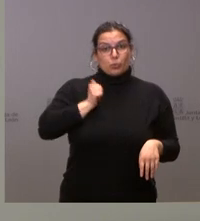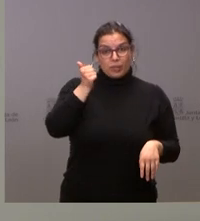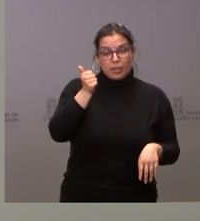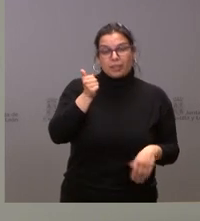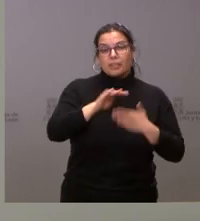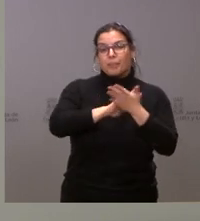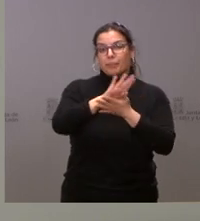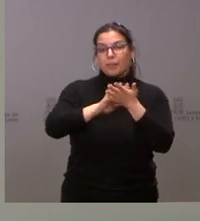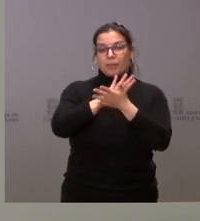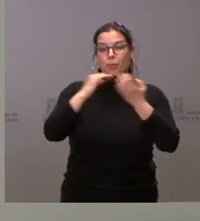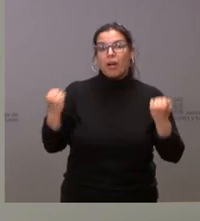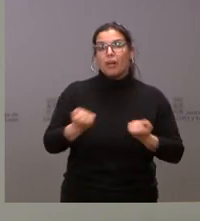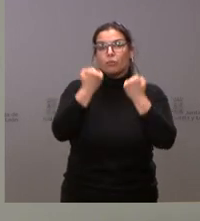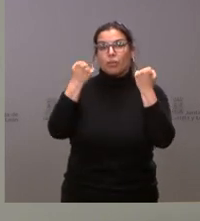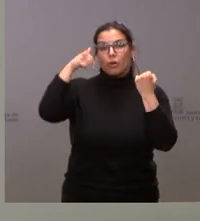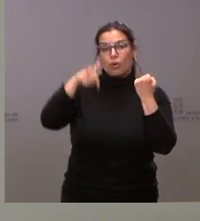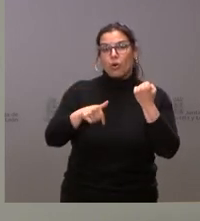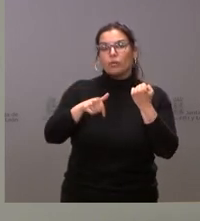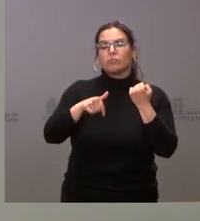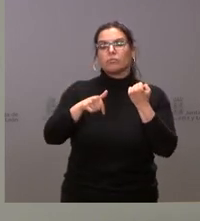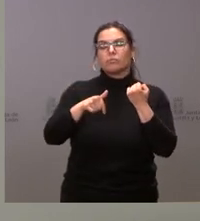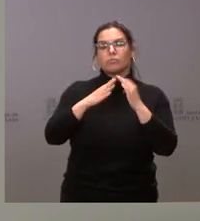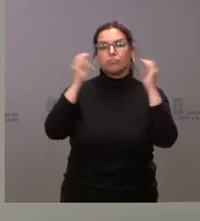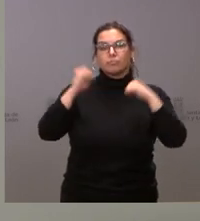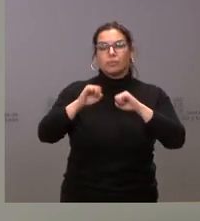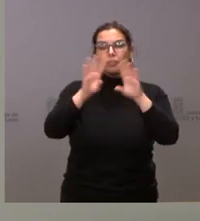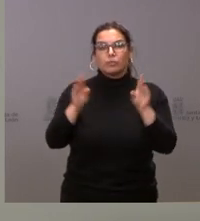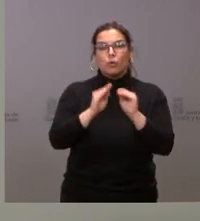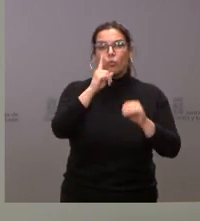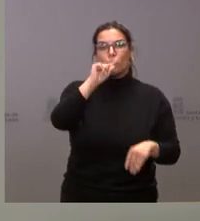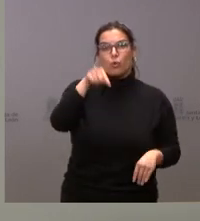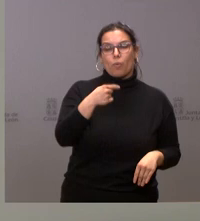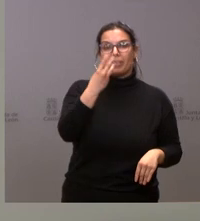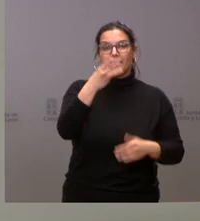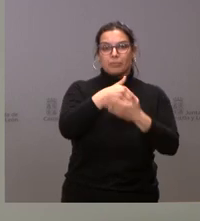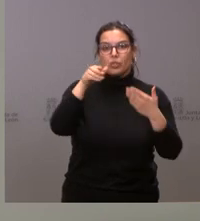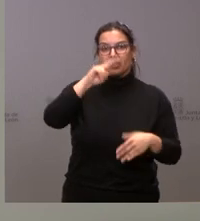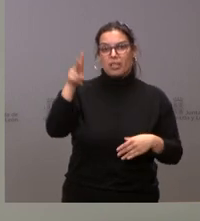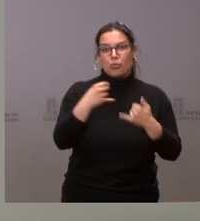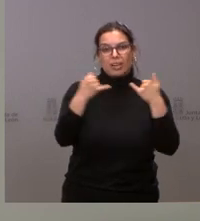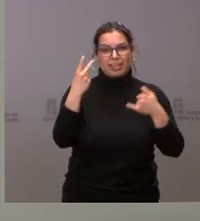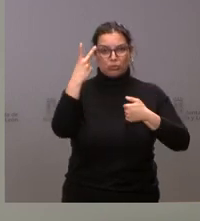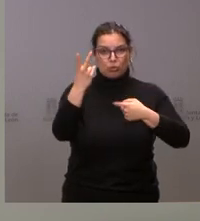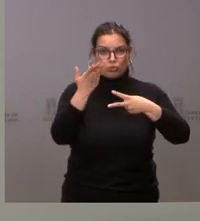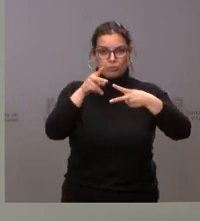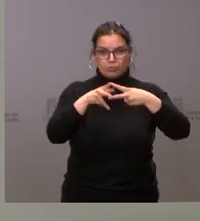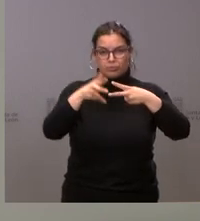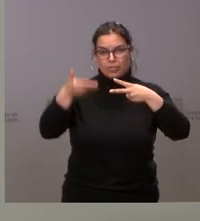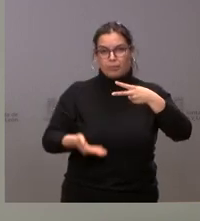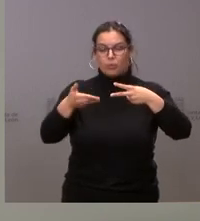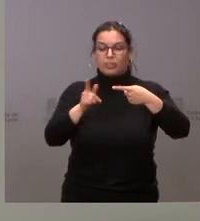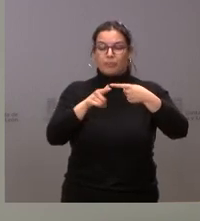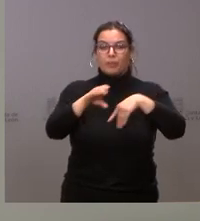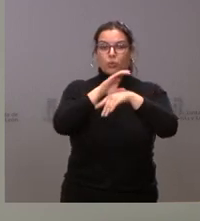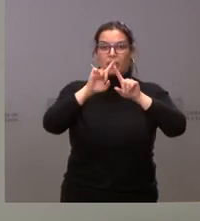actuaciones en el Consejo de Gobierno de hoy por importe de 1,3 millones de euros en dos grandes líneas. Por un lado, la Consejería de